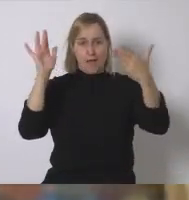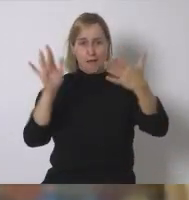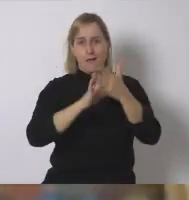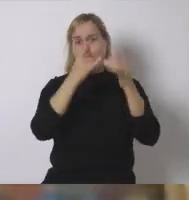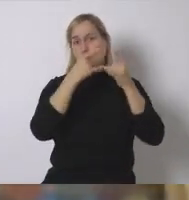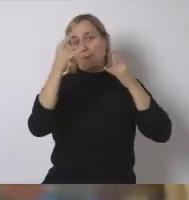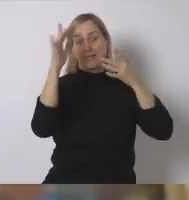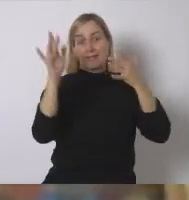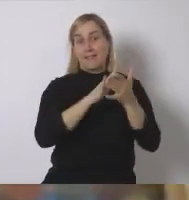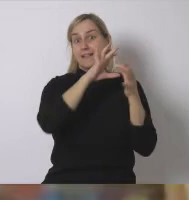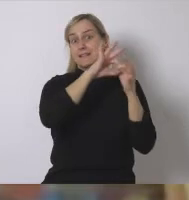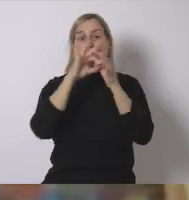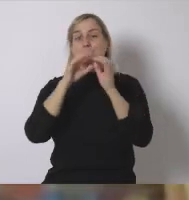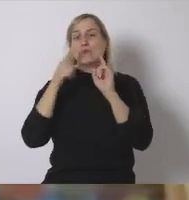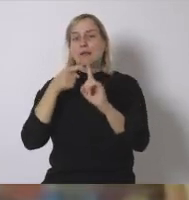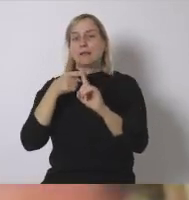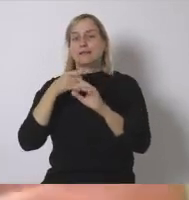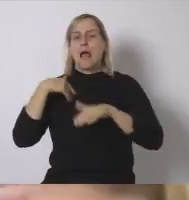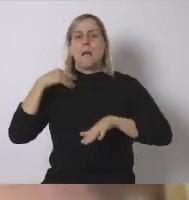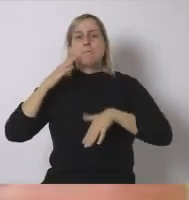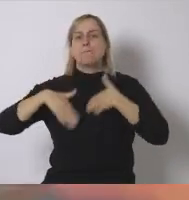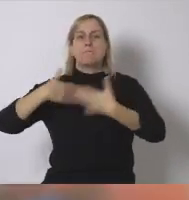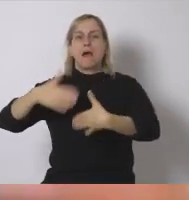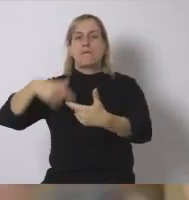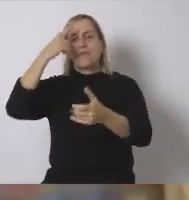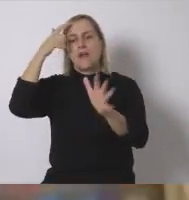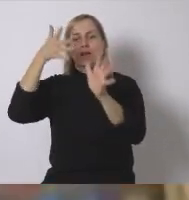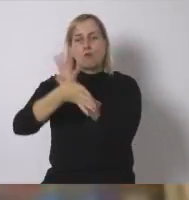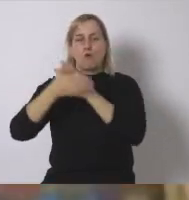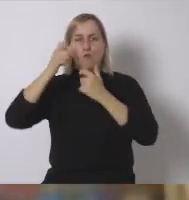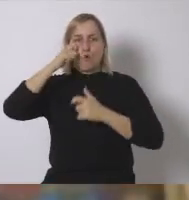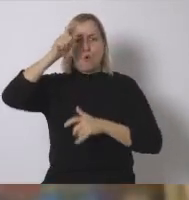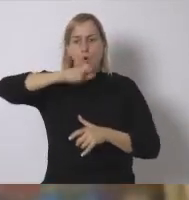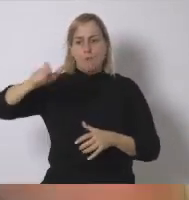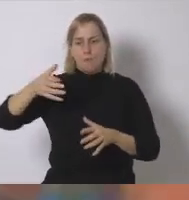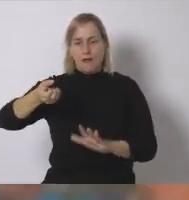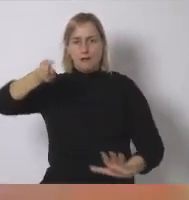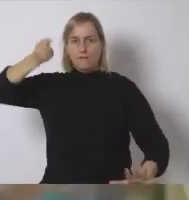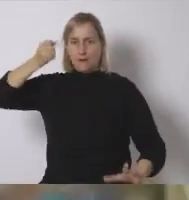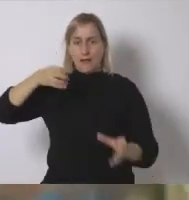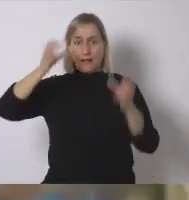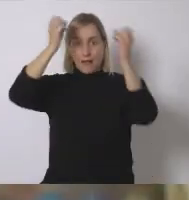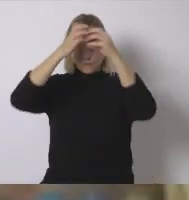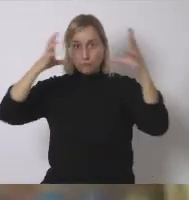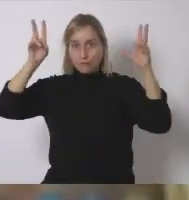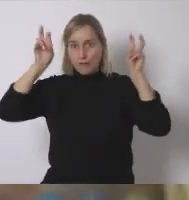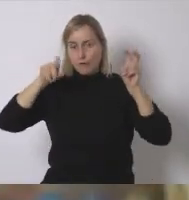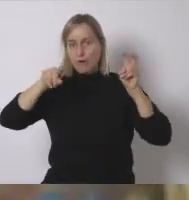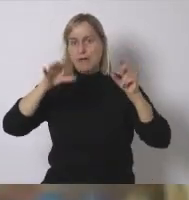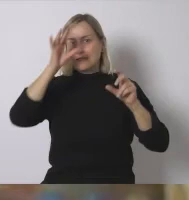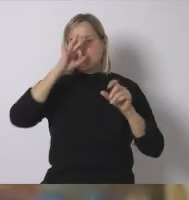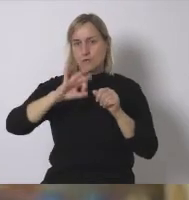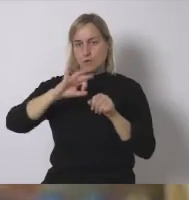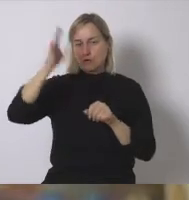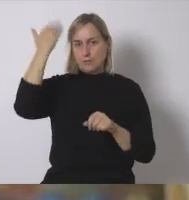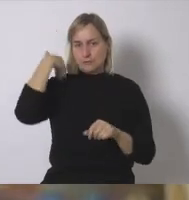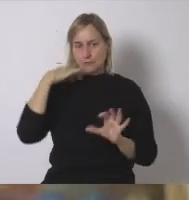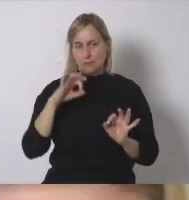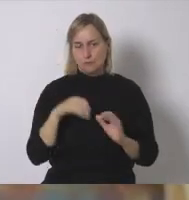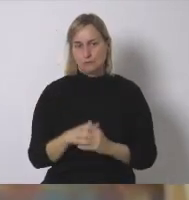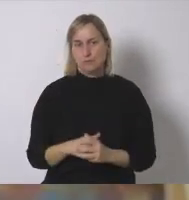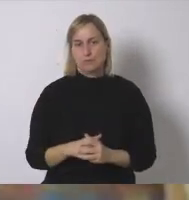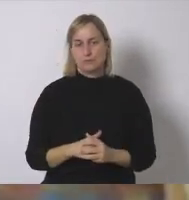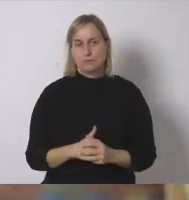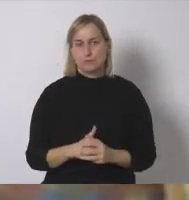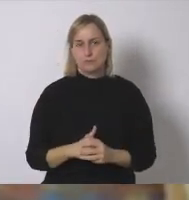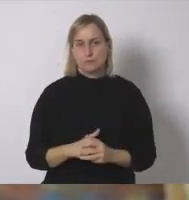freno al avance de la razón humana y la ilustración en siglos pasados y quiero